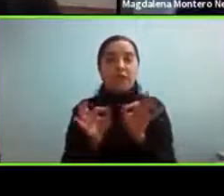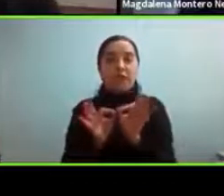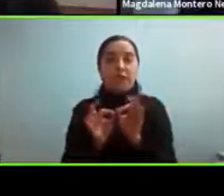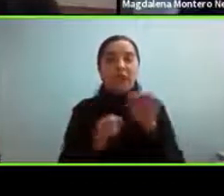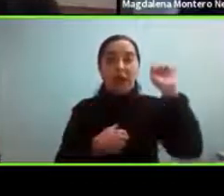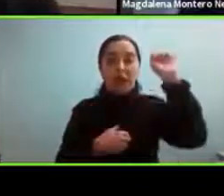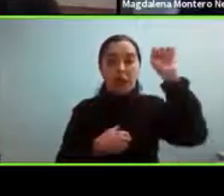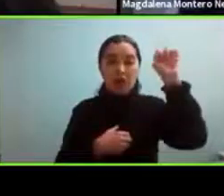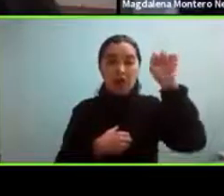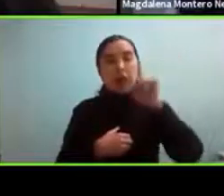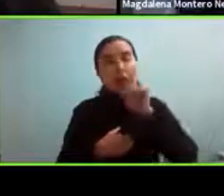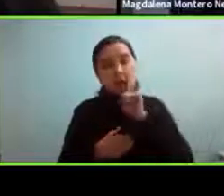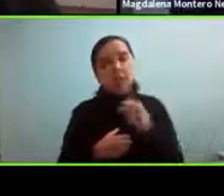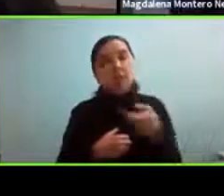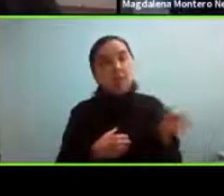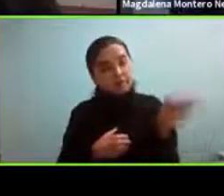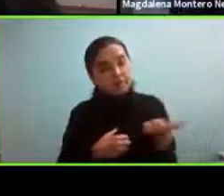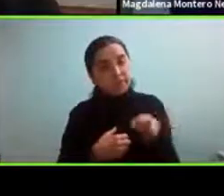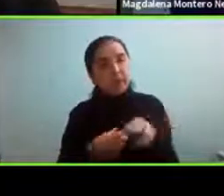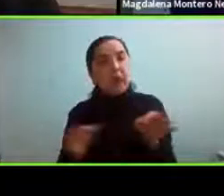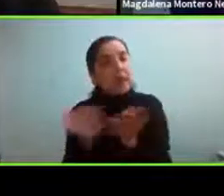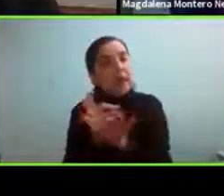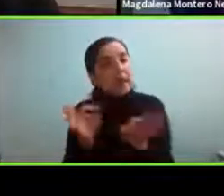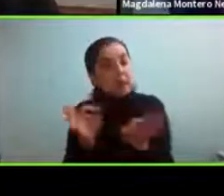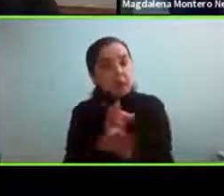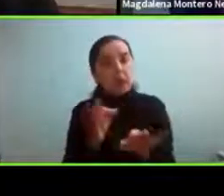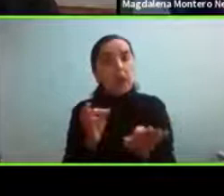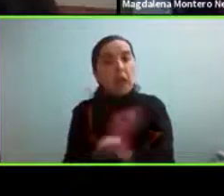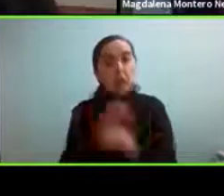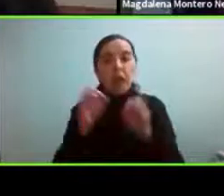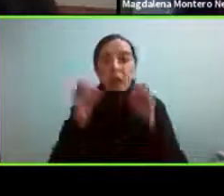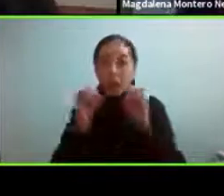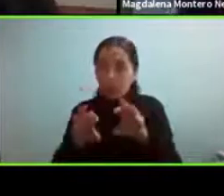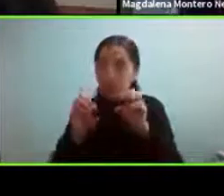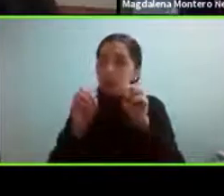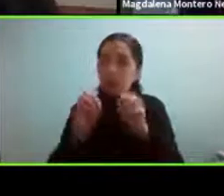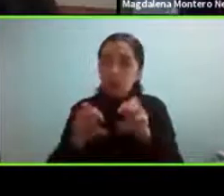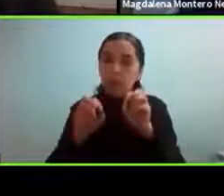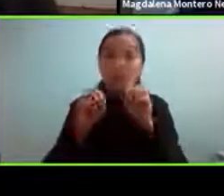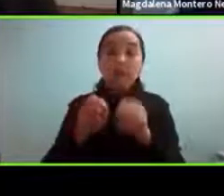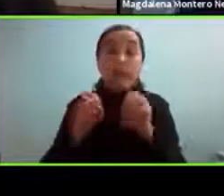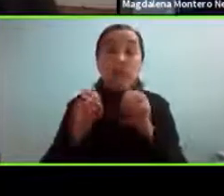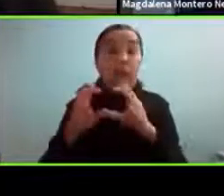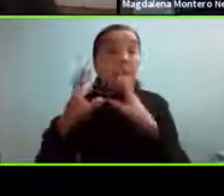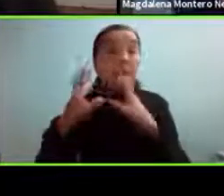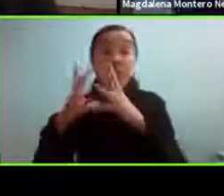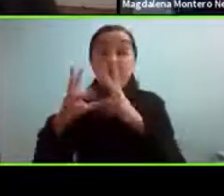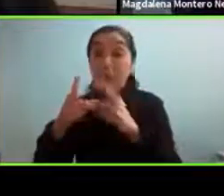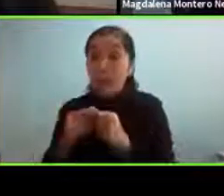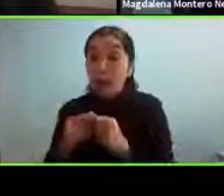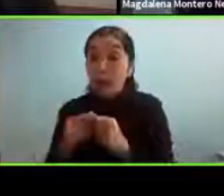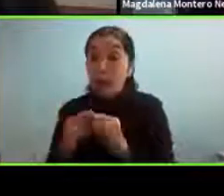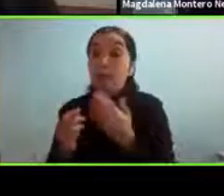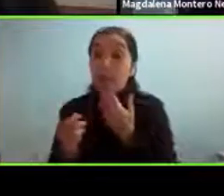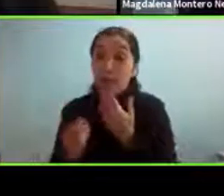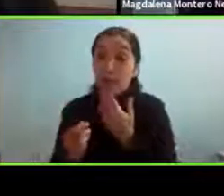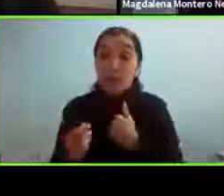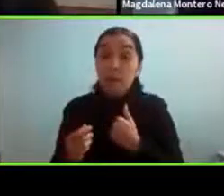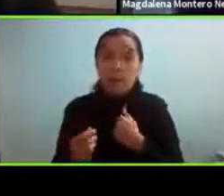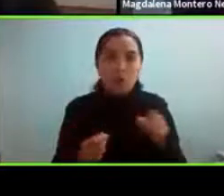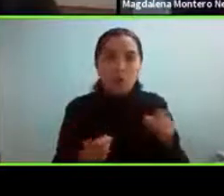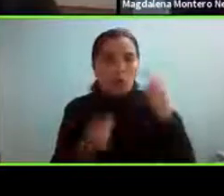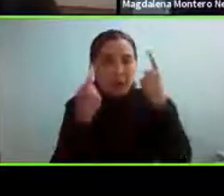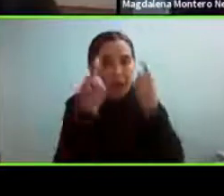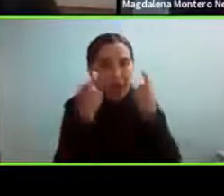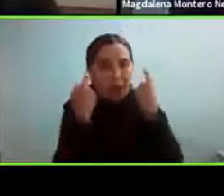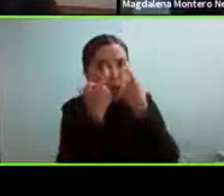cosas uno tiene que estar constantemente educando o sea desde la familia a mí en un principio me decían que estaba loca o sea que